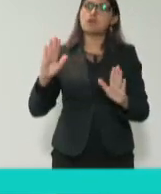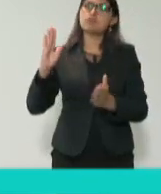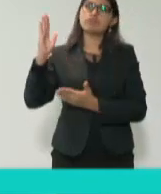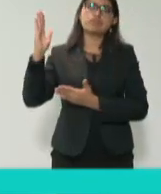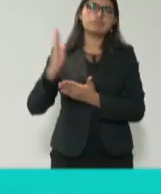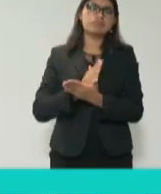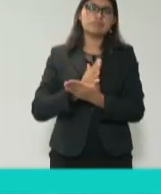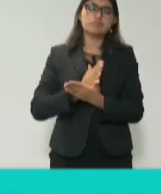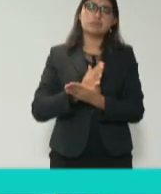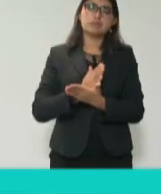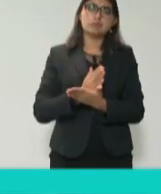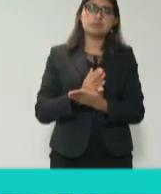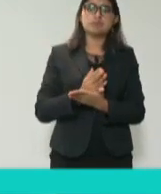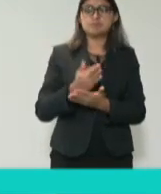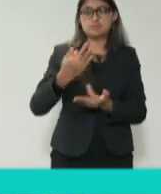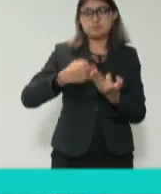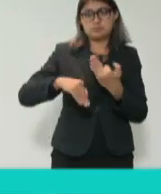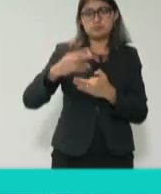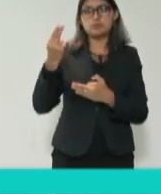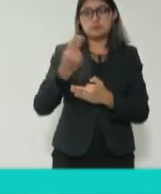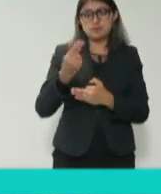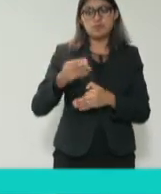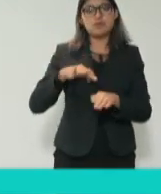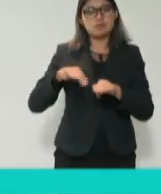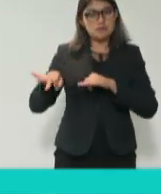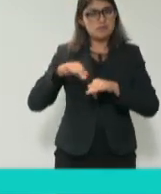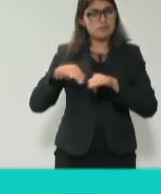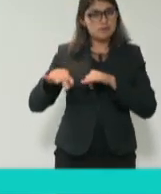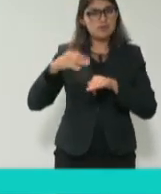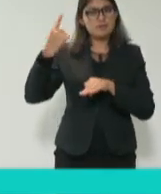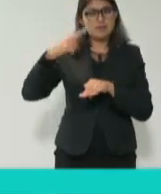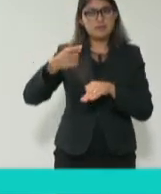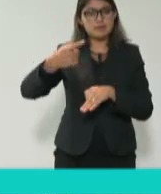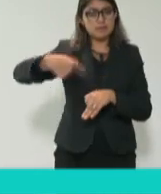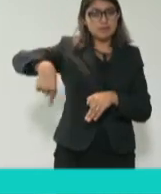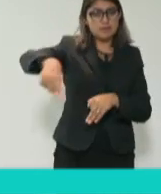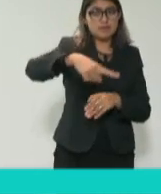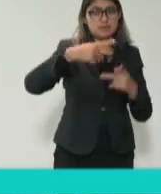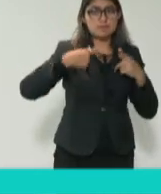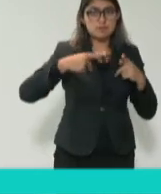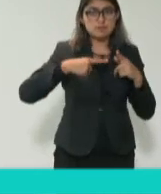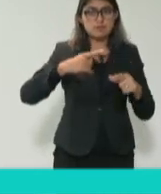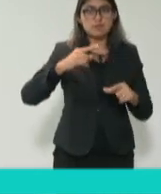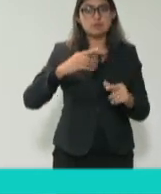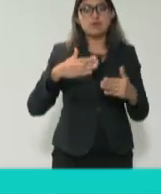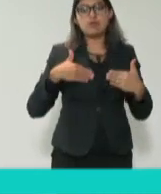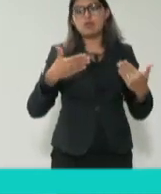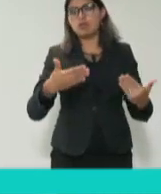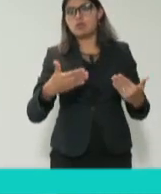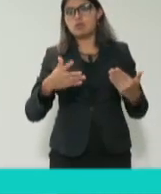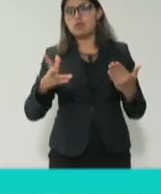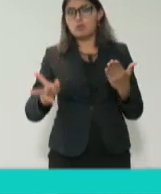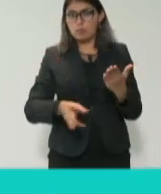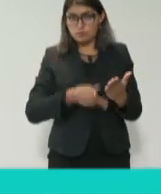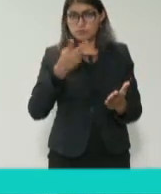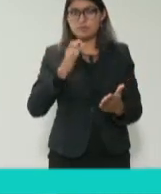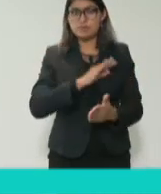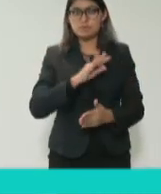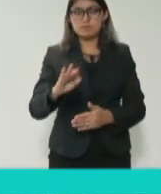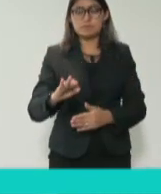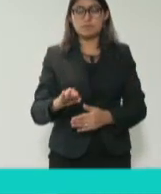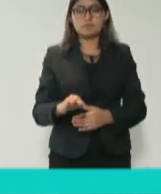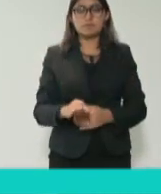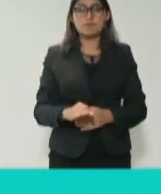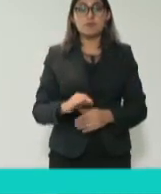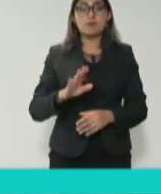necesitamos trabajar todos en esto para recuperar esa confianza porque si no lo hacemos entonces sí, la fórmula será al revés,